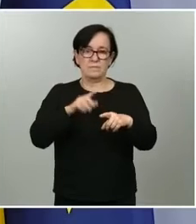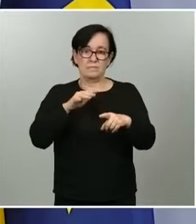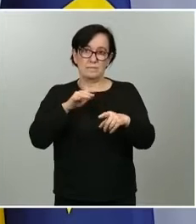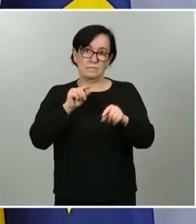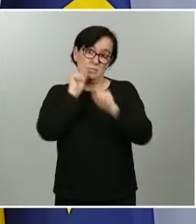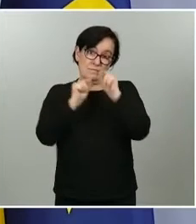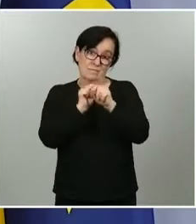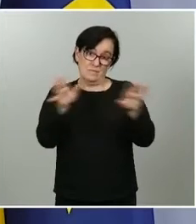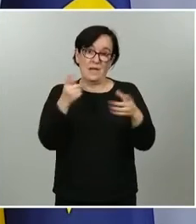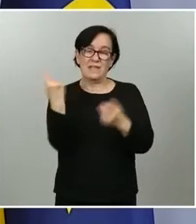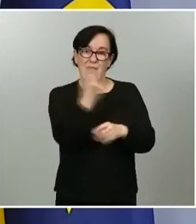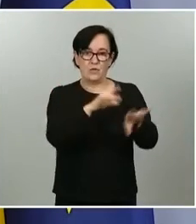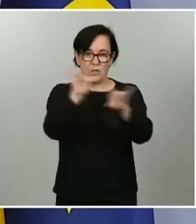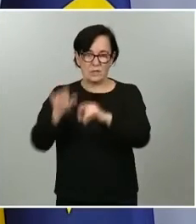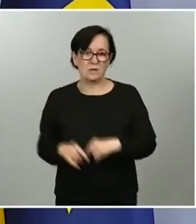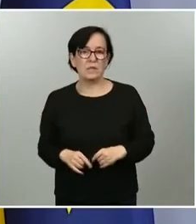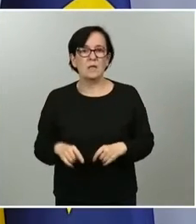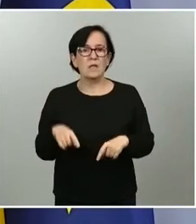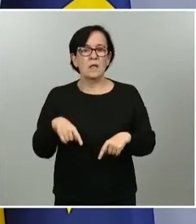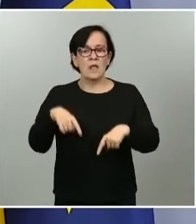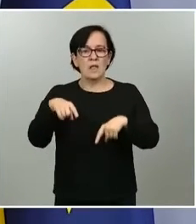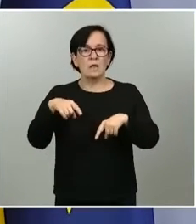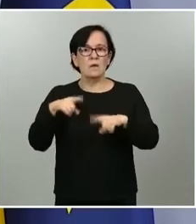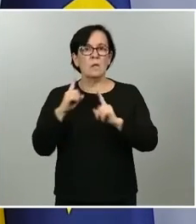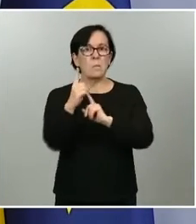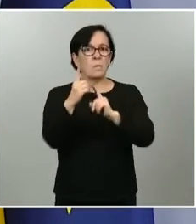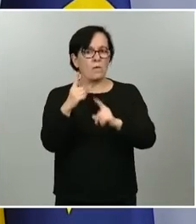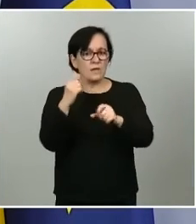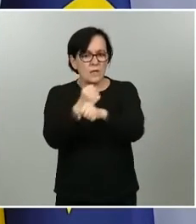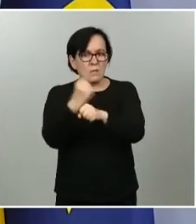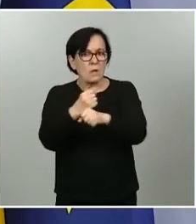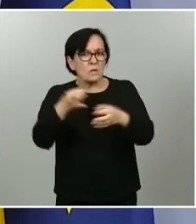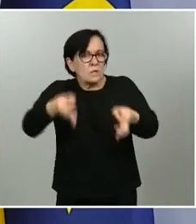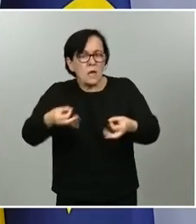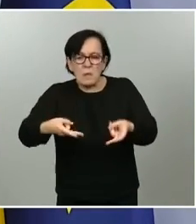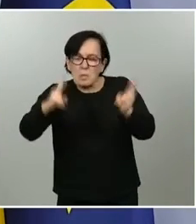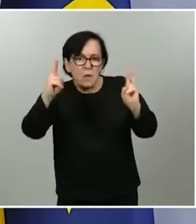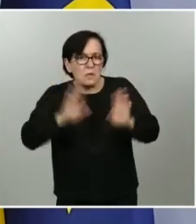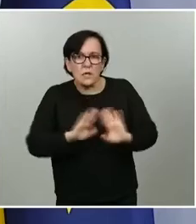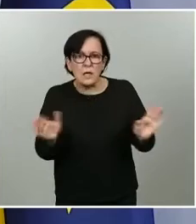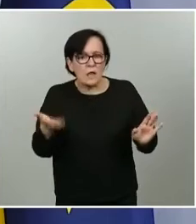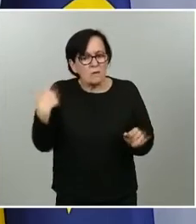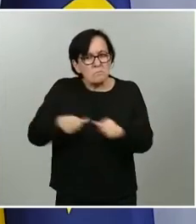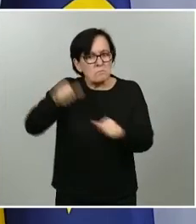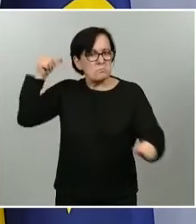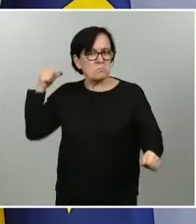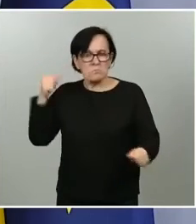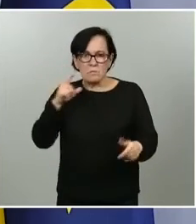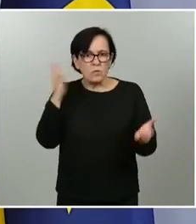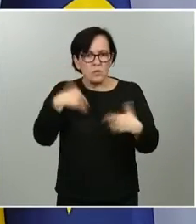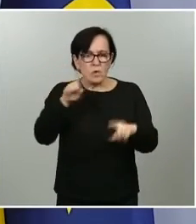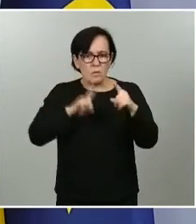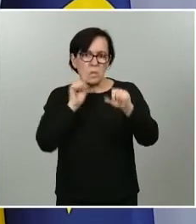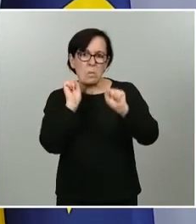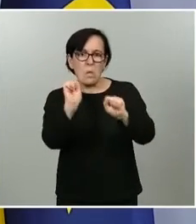territorios la movilidad laboral siempre ha estado permitida incluso en los momentos en que estaba